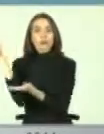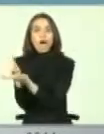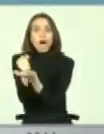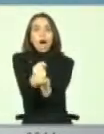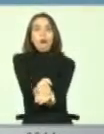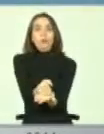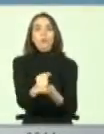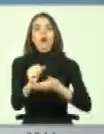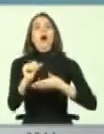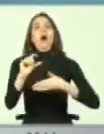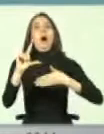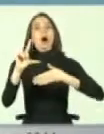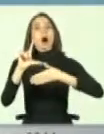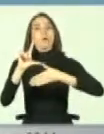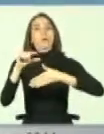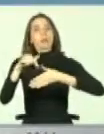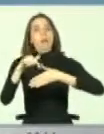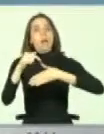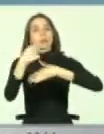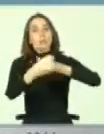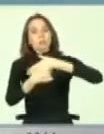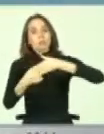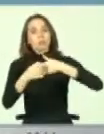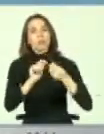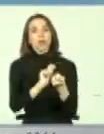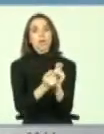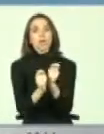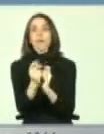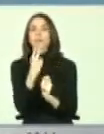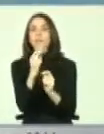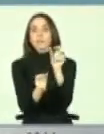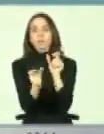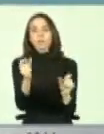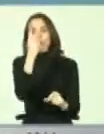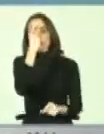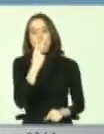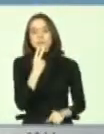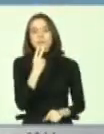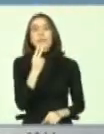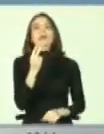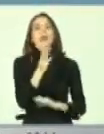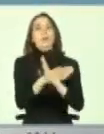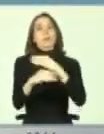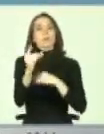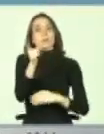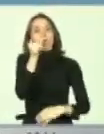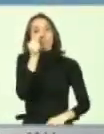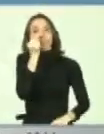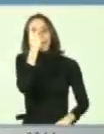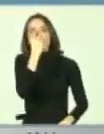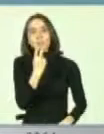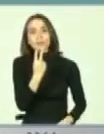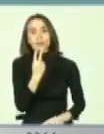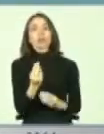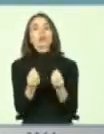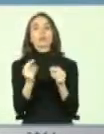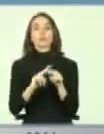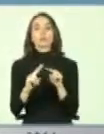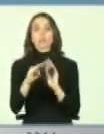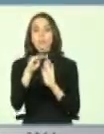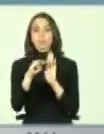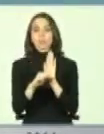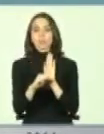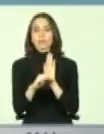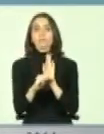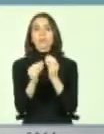a América Latina, cómo le ha cambiado la vida a muchas personas ciegas con discapacidad visual, pero cómo además se puede hacer programas que realmente